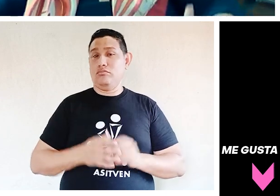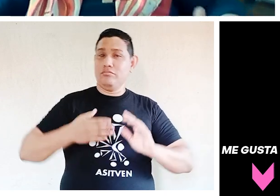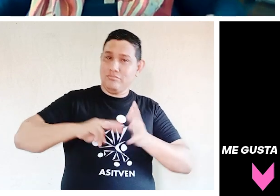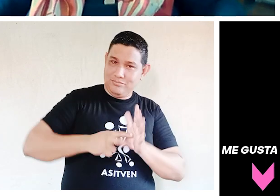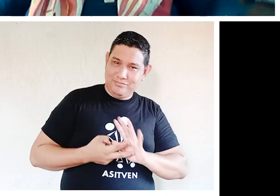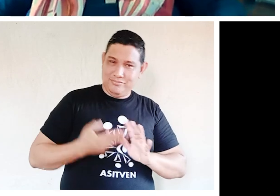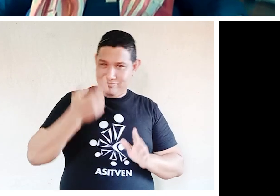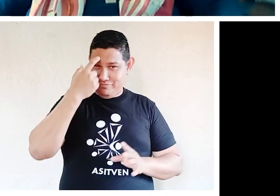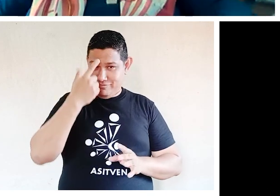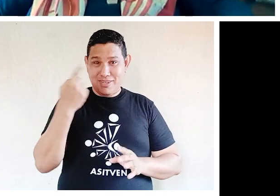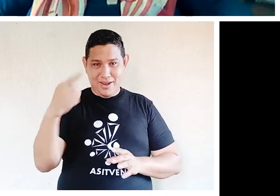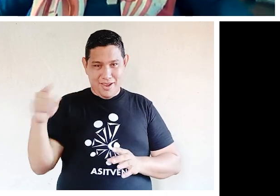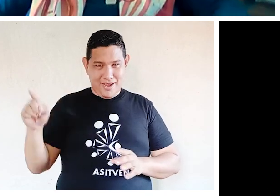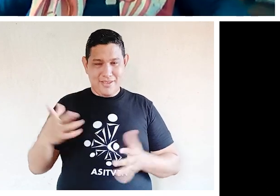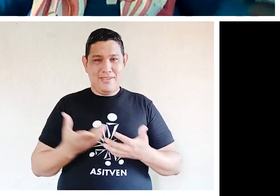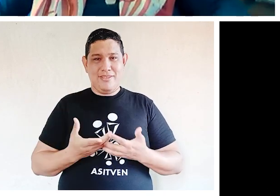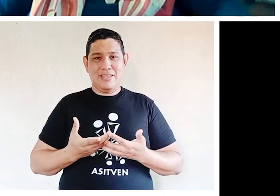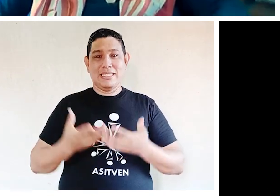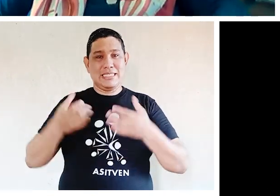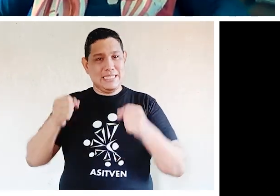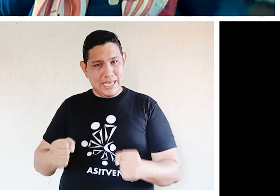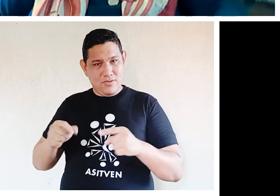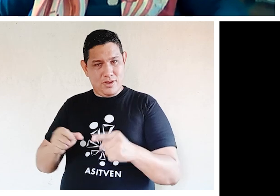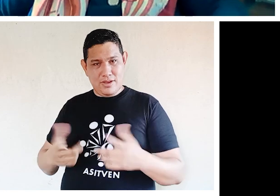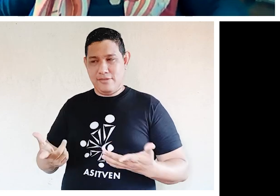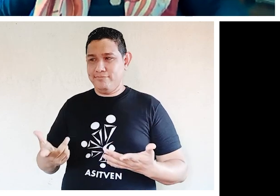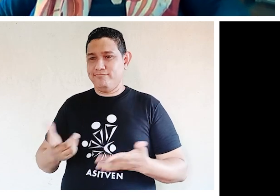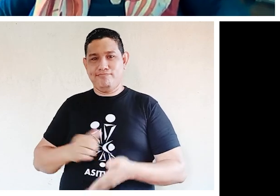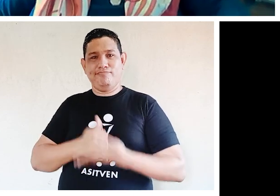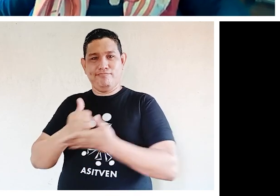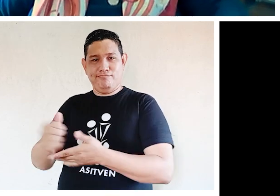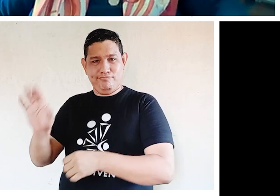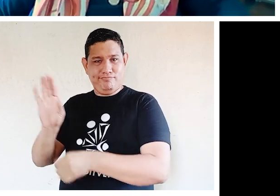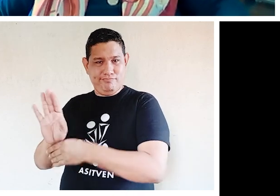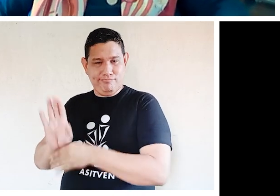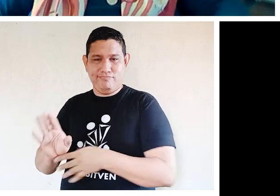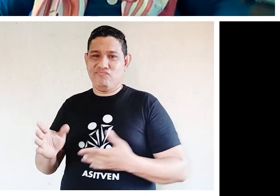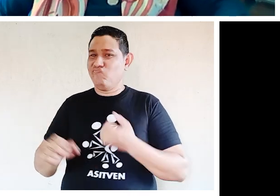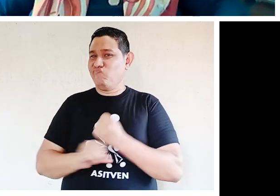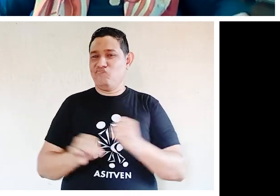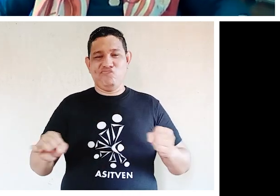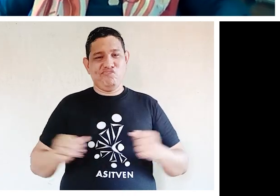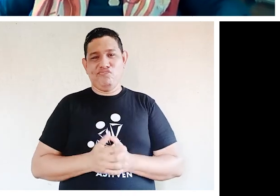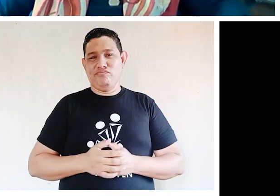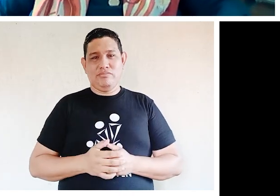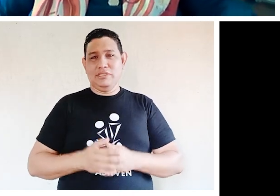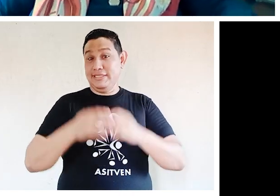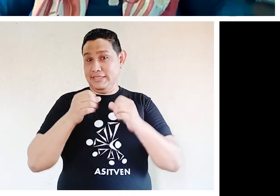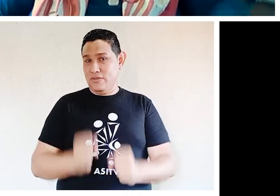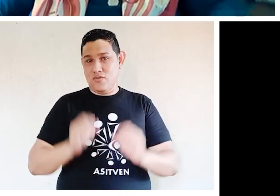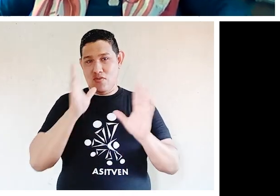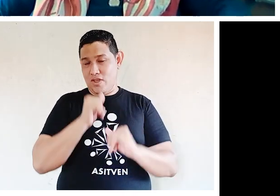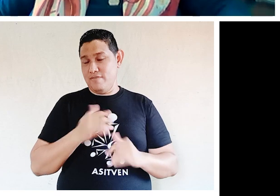hay, digamos, niveles de niveles. La seguridad no se puede de ninguna manera sacrificar. Si no es seguro, no es